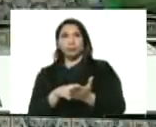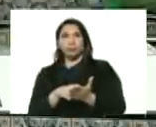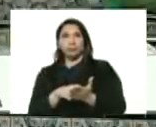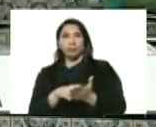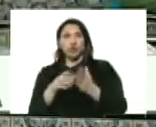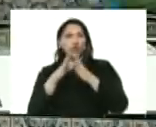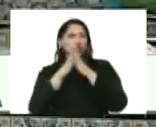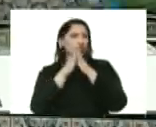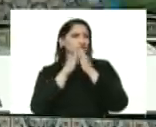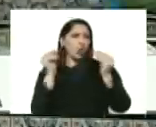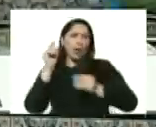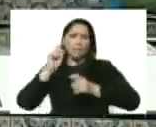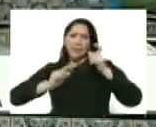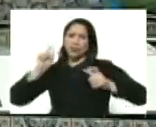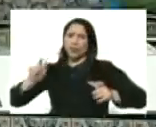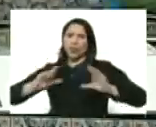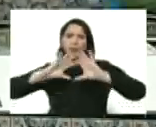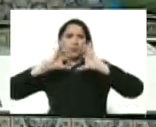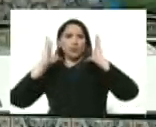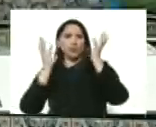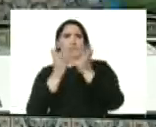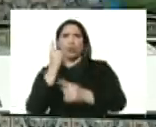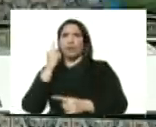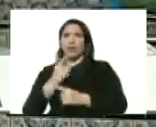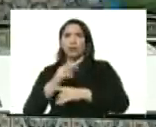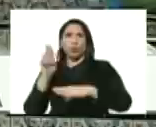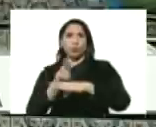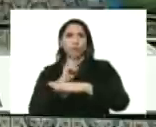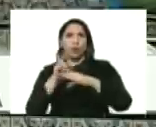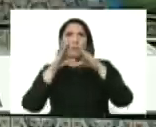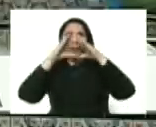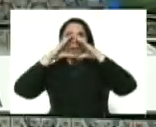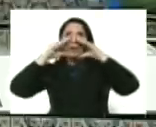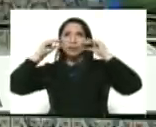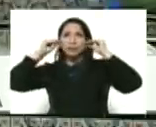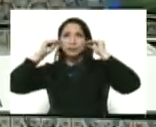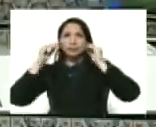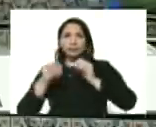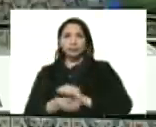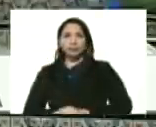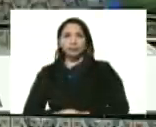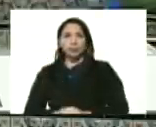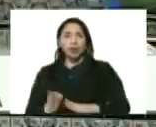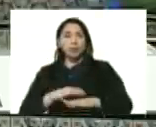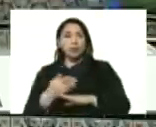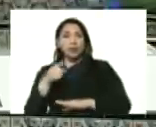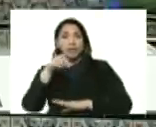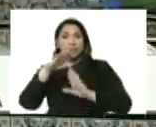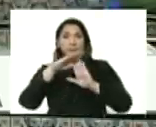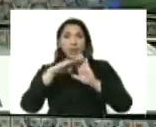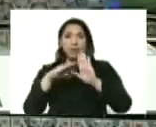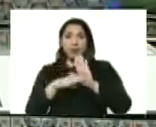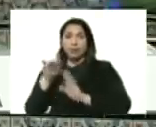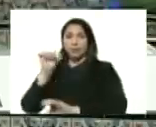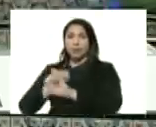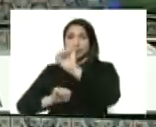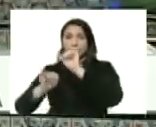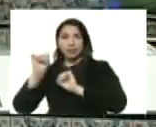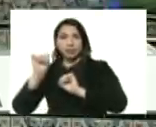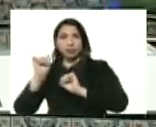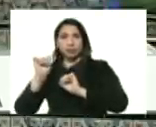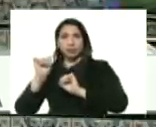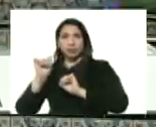todos los habitantes del planeta tenemos que usar la mascarilla porque es una medida de prevención muy útil